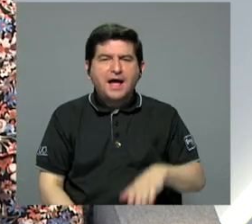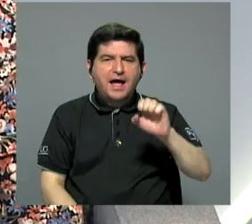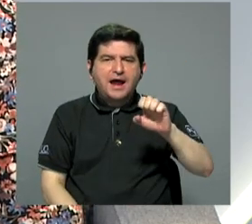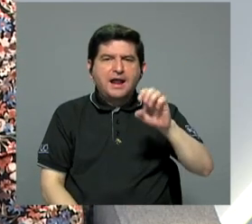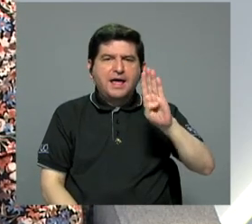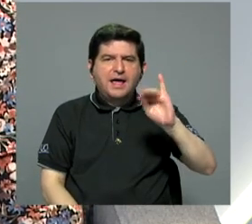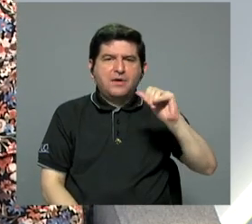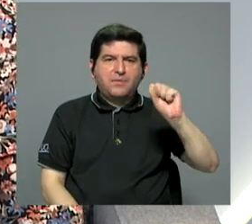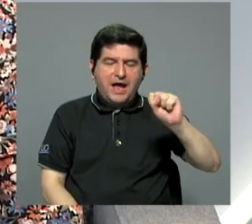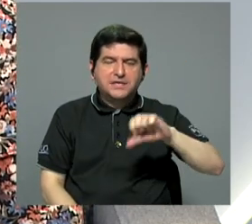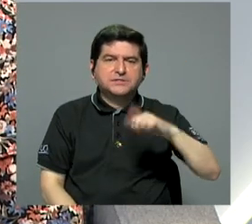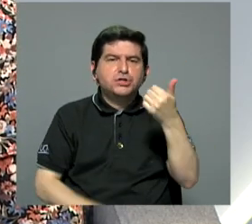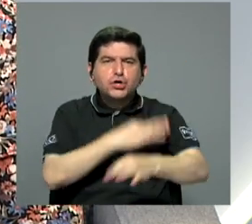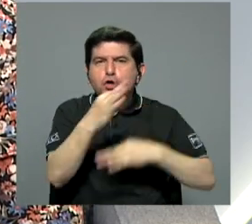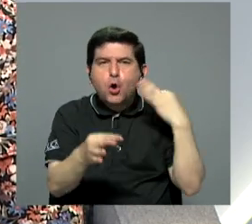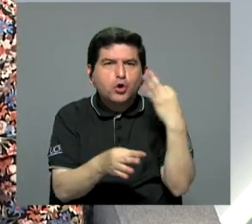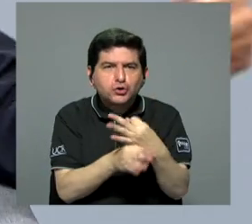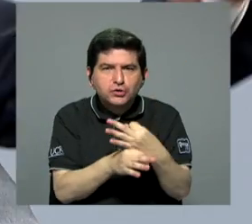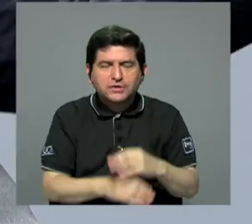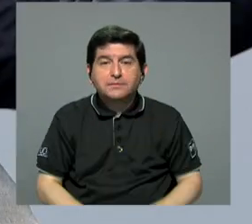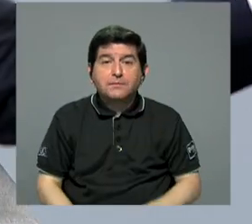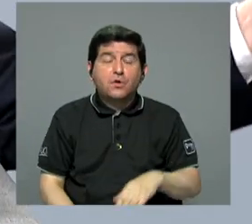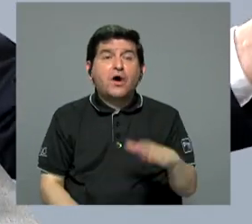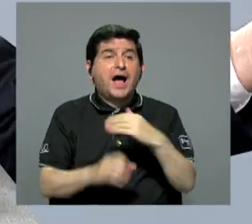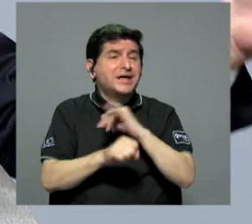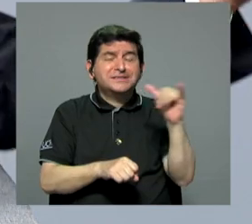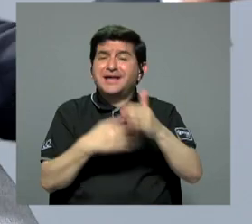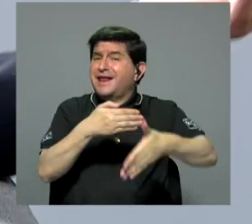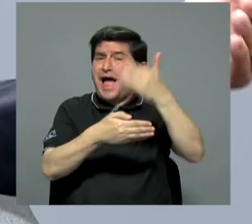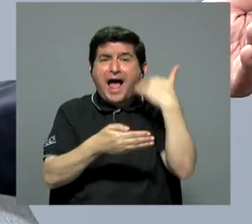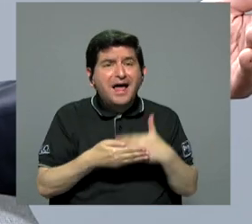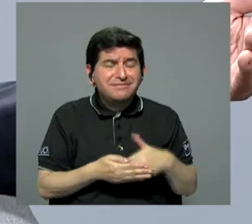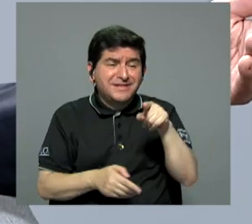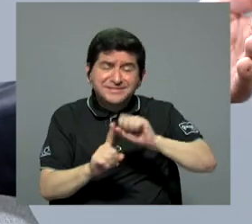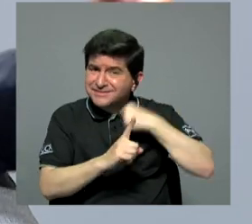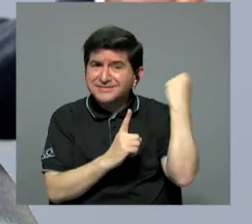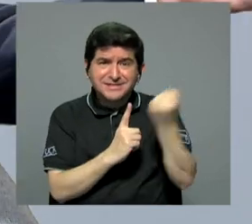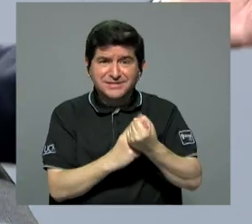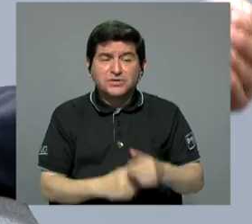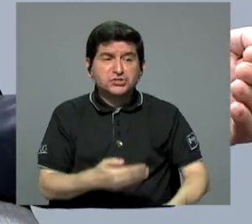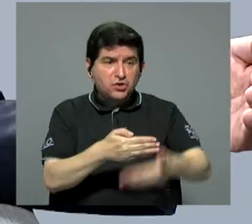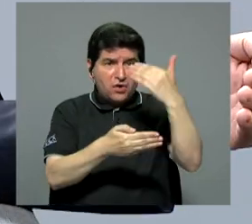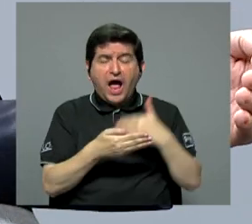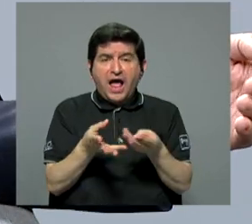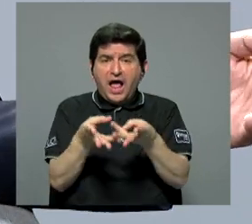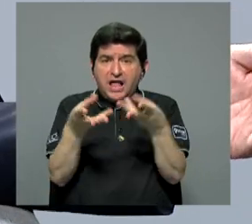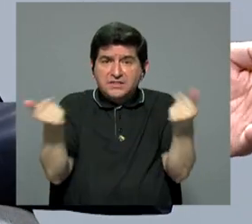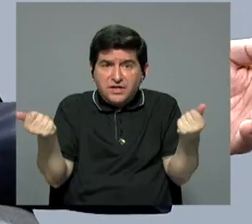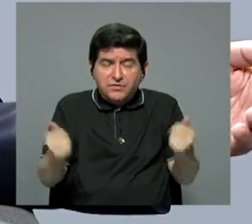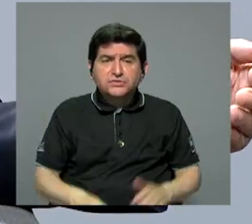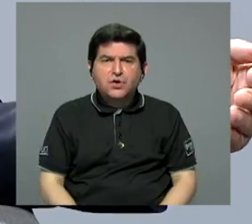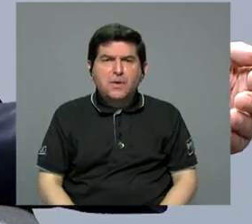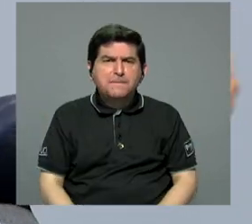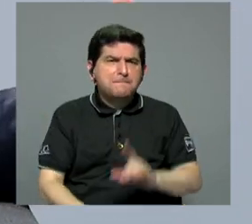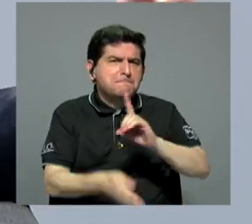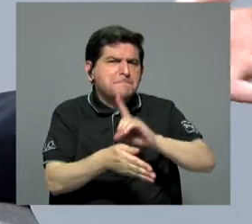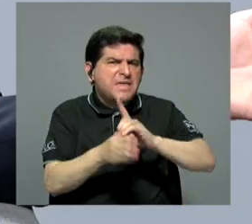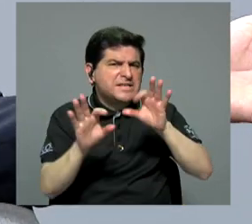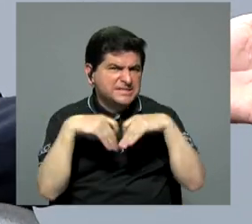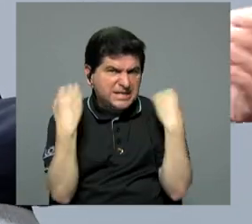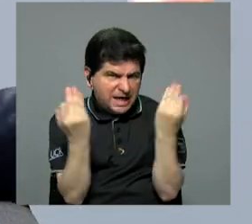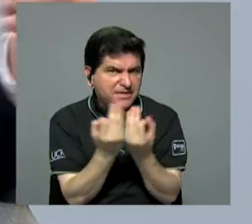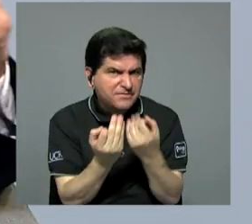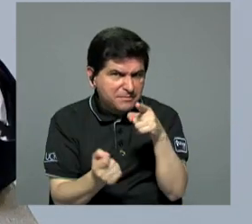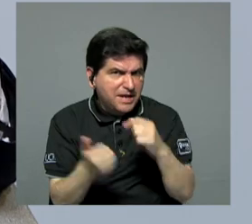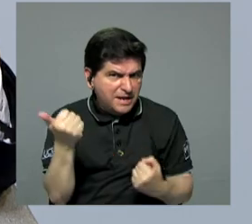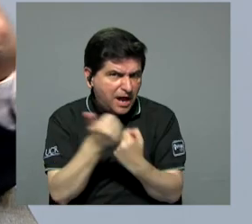atienda otro tipo de... Para que haga lo que hacía antes. Es que ese es el asunto. Antes quien resolvía todo era... Medicina familiar, atención primaria.